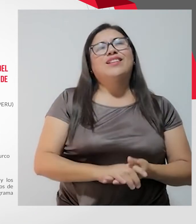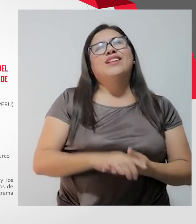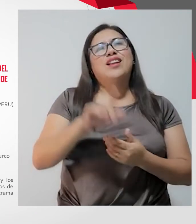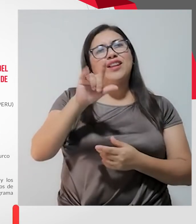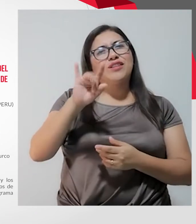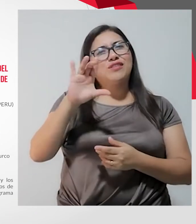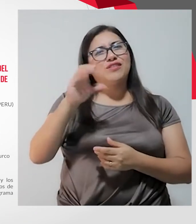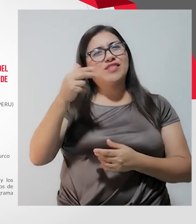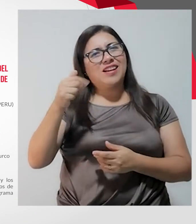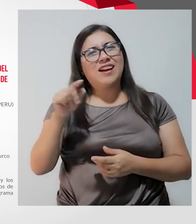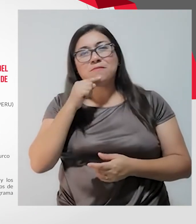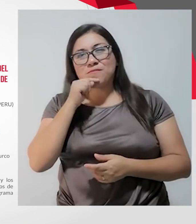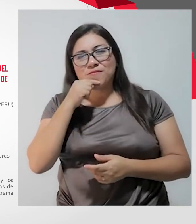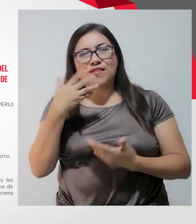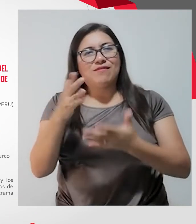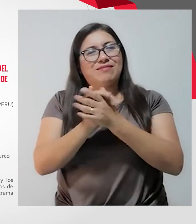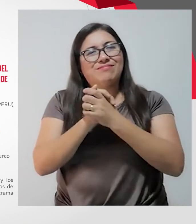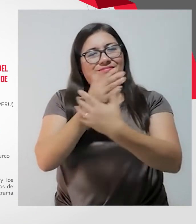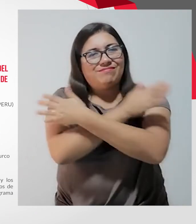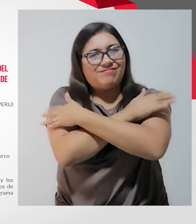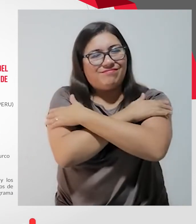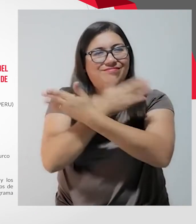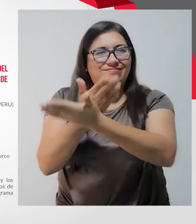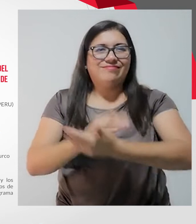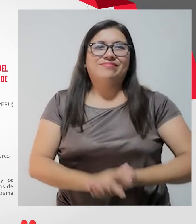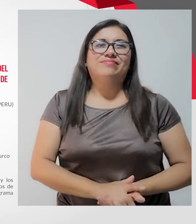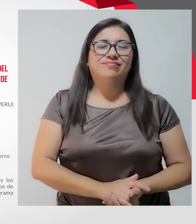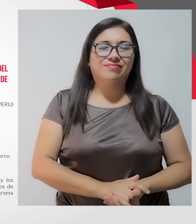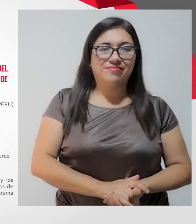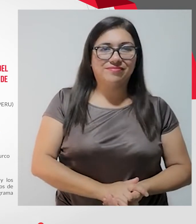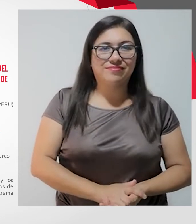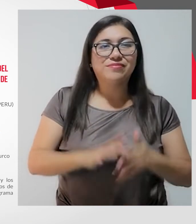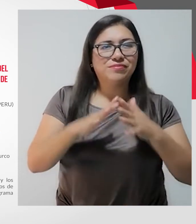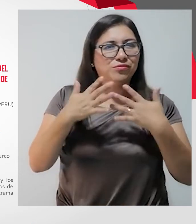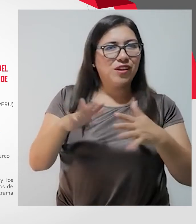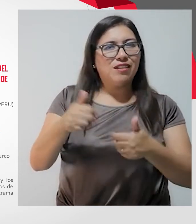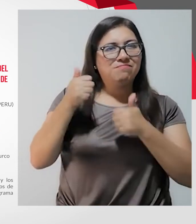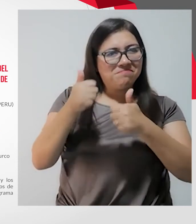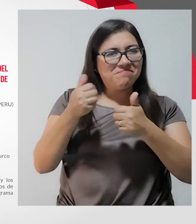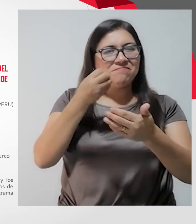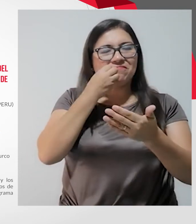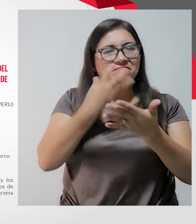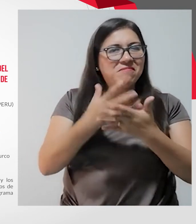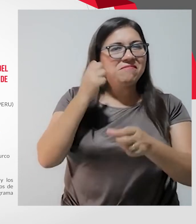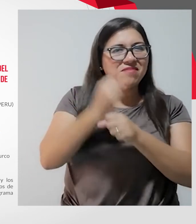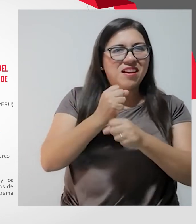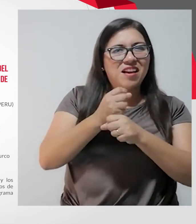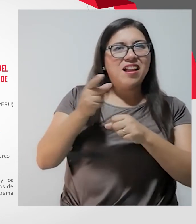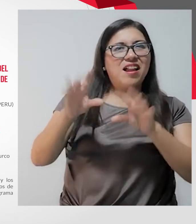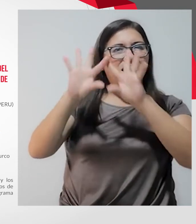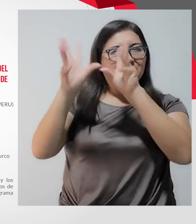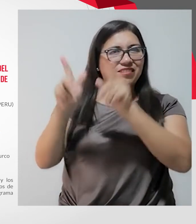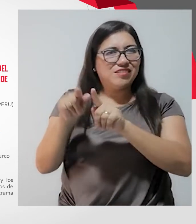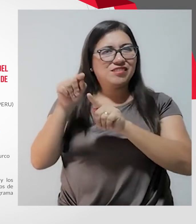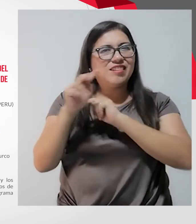Lucha Villar, nuestra gran amiga. Un abrazo, Luchita. Buen trabajo, Enrique, de la Asociación Nacional